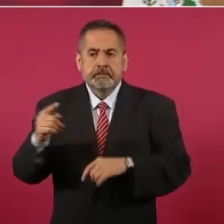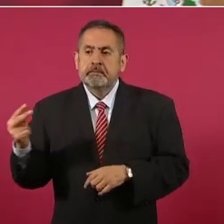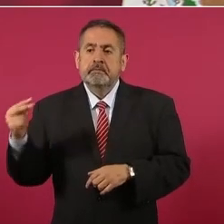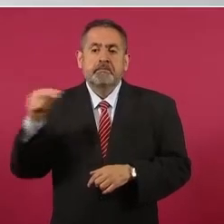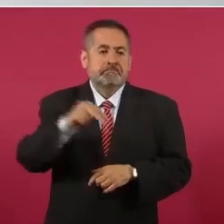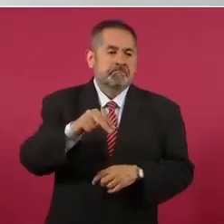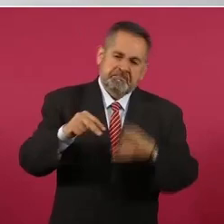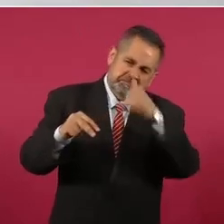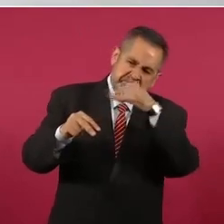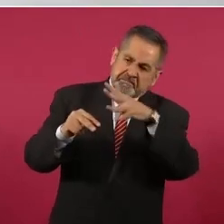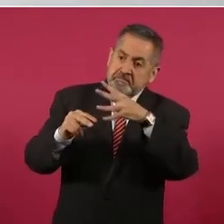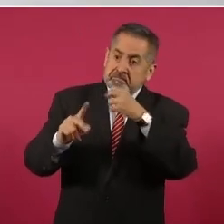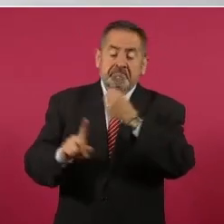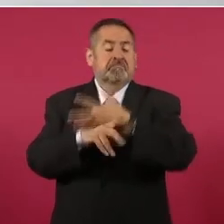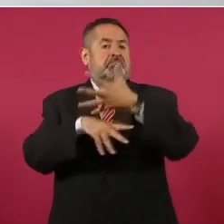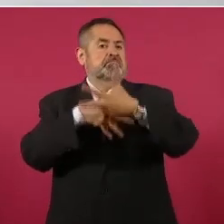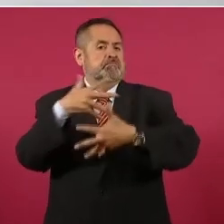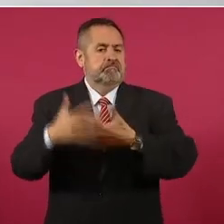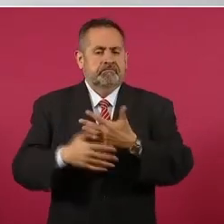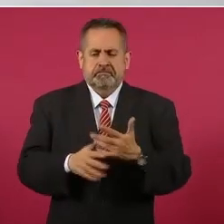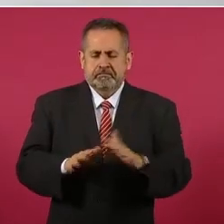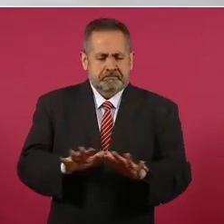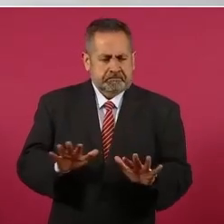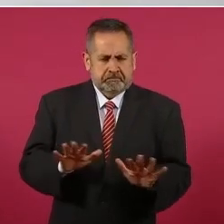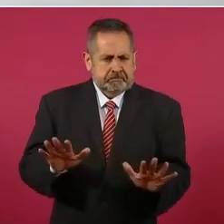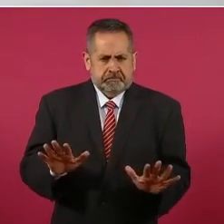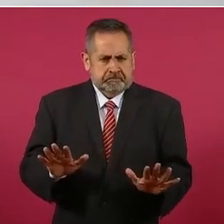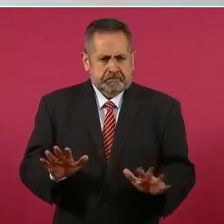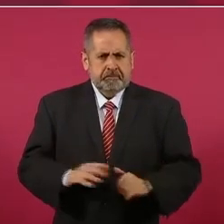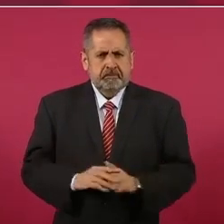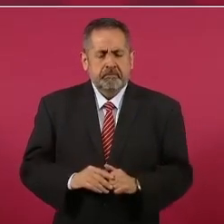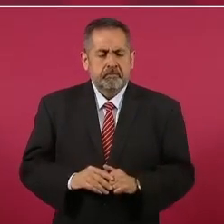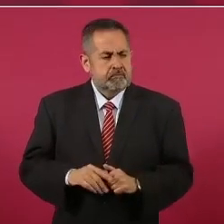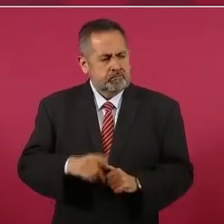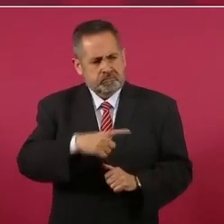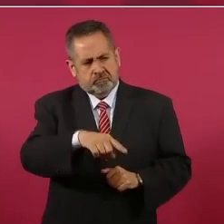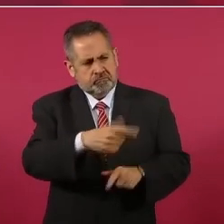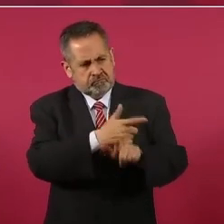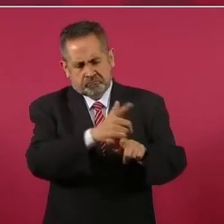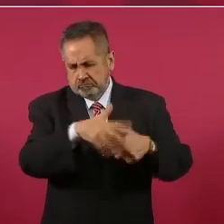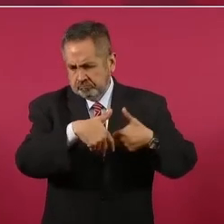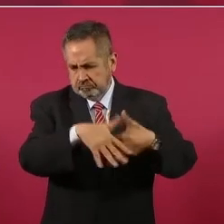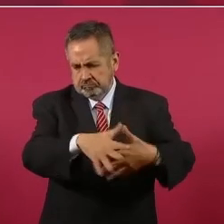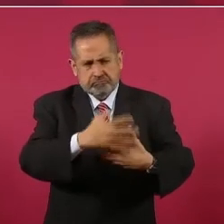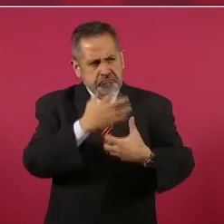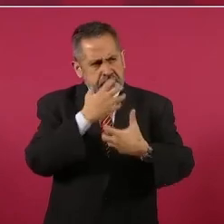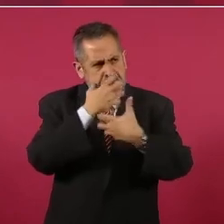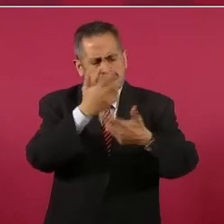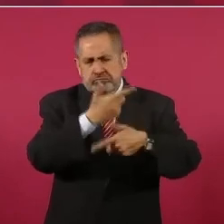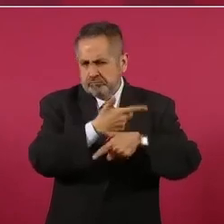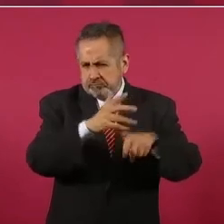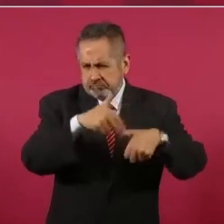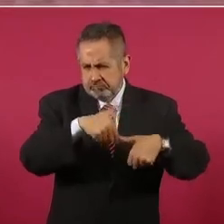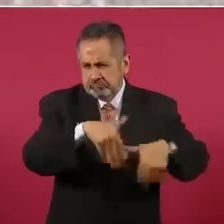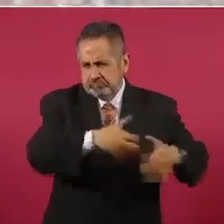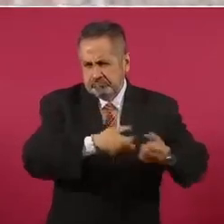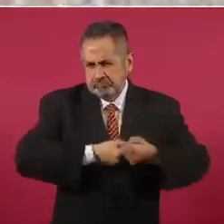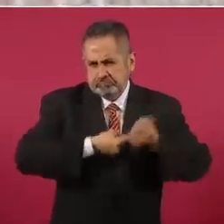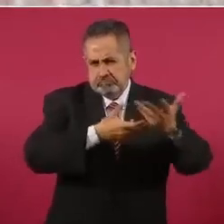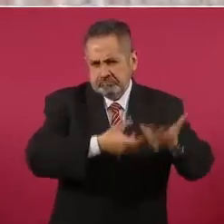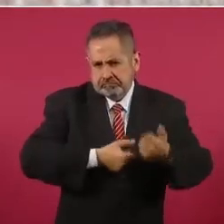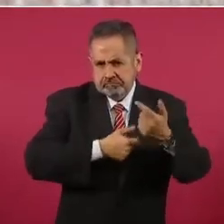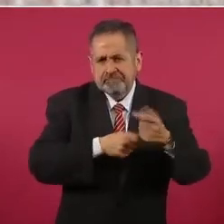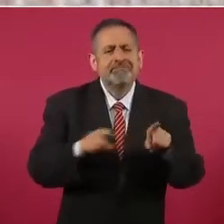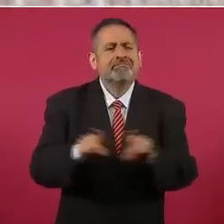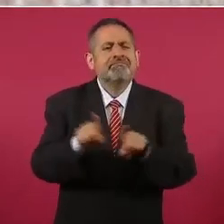que se ejerza el derecho de manifestación. Lo que nosotros